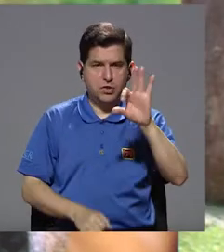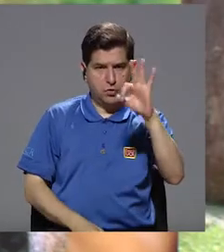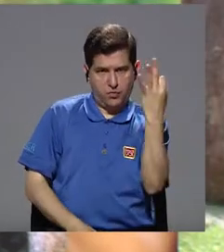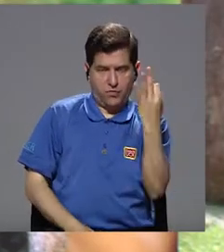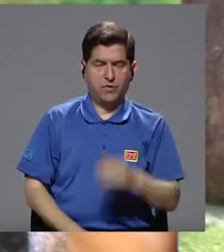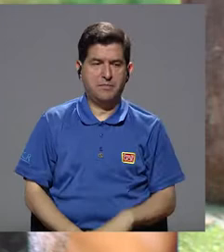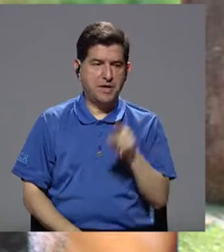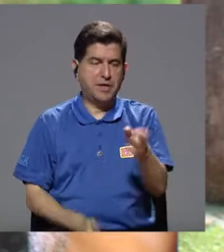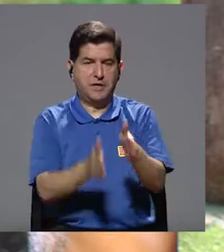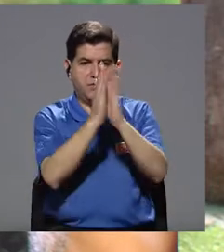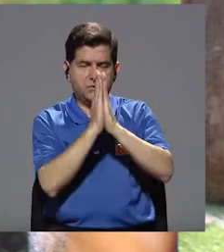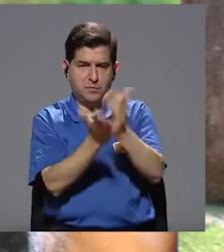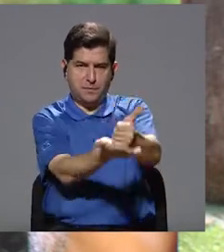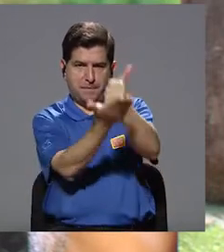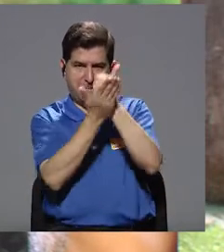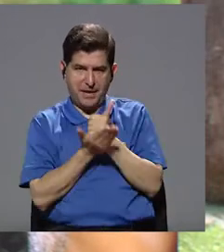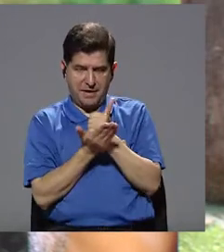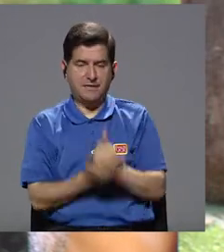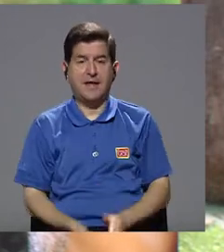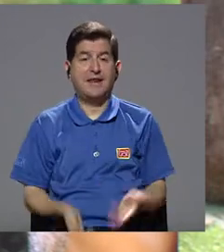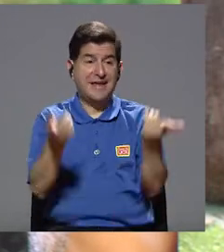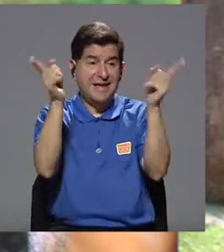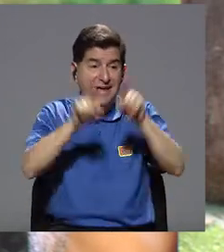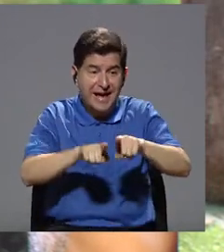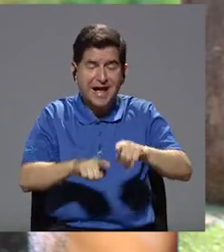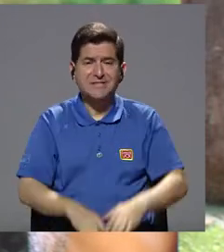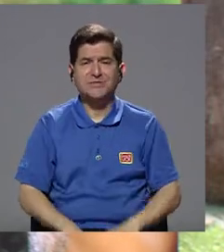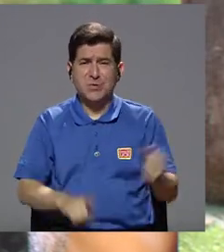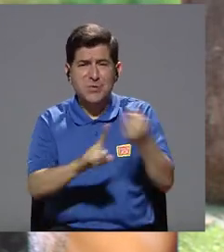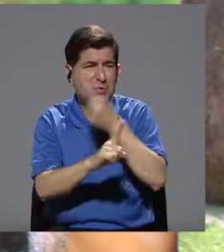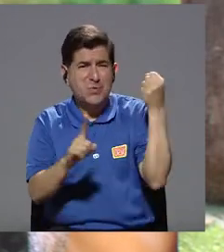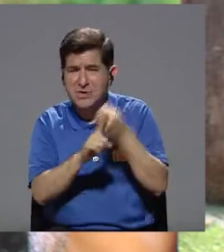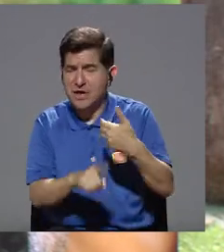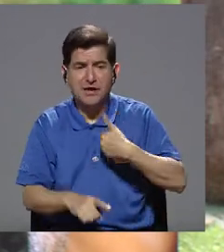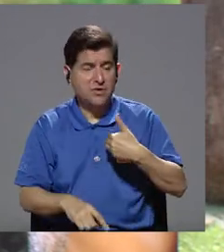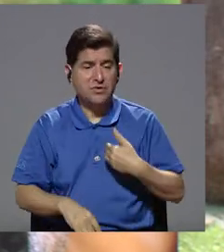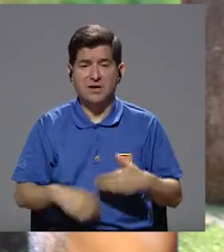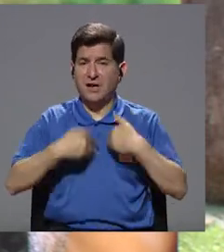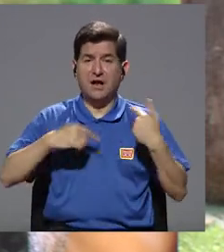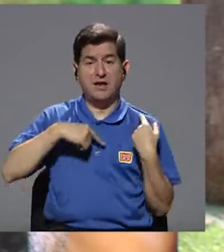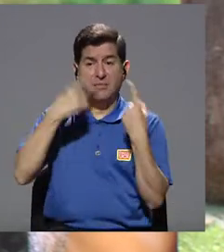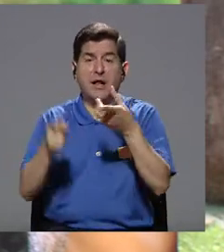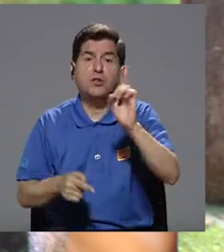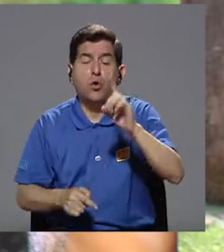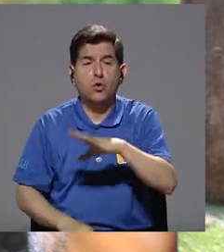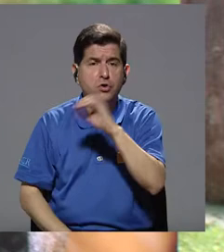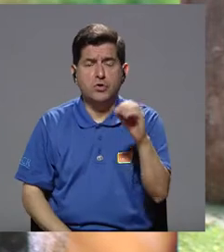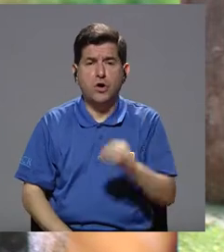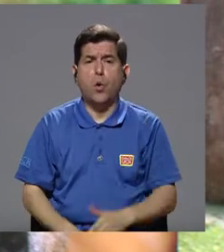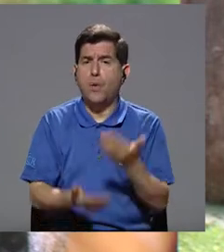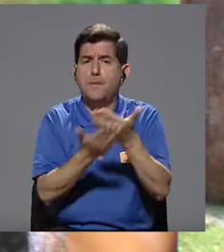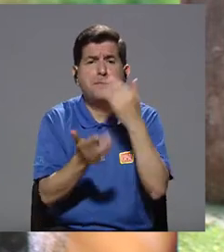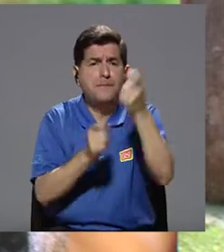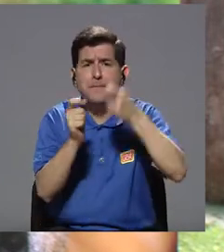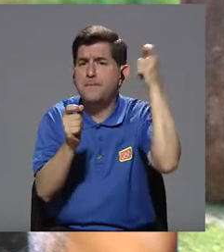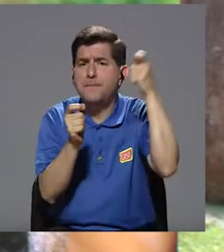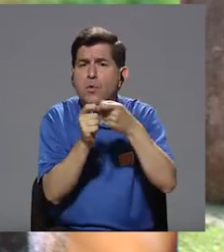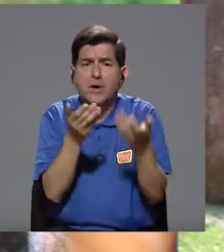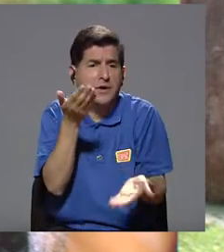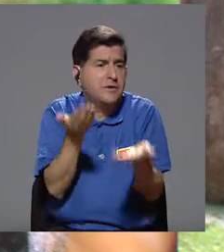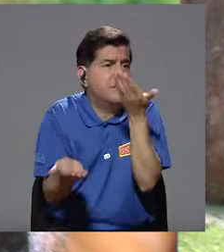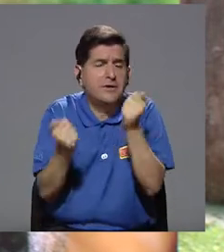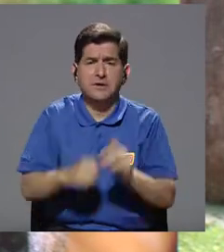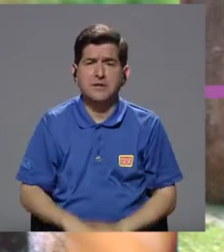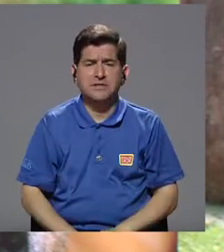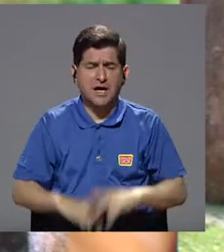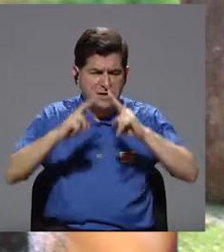maneras. Ya sea que ellos solicitan nuestra ayuda, que hay un caso específico de crueldad y no tienen dónde llevar al animal o hay que hacerle alguna prueba específica, tal